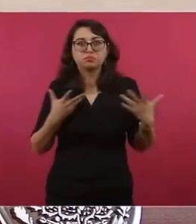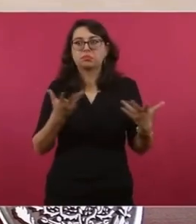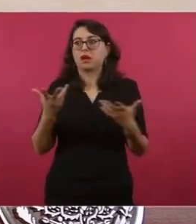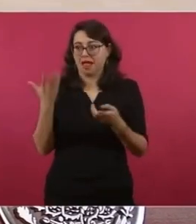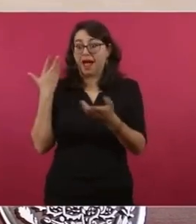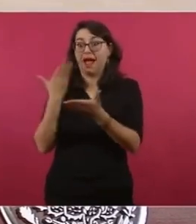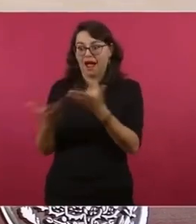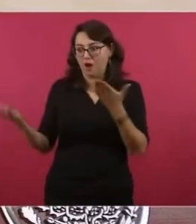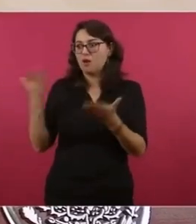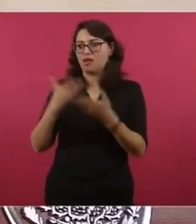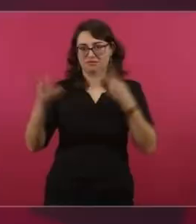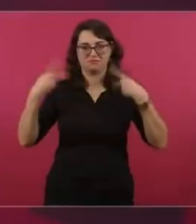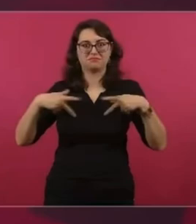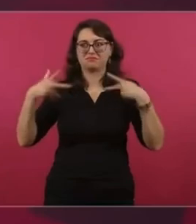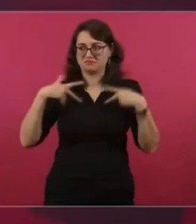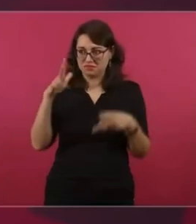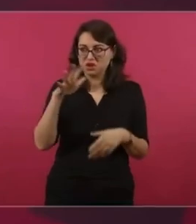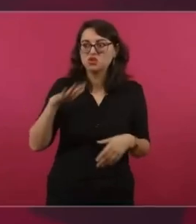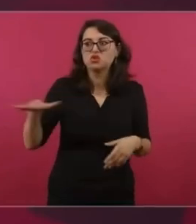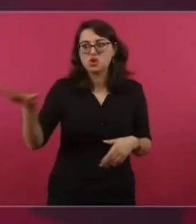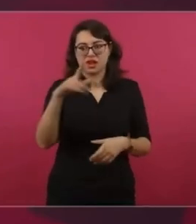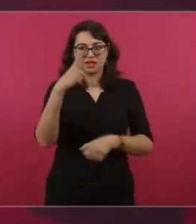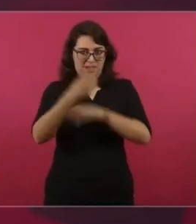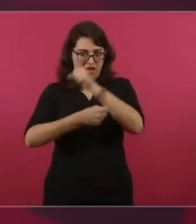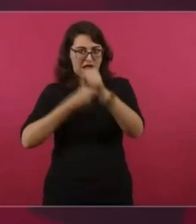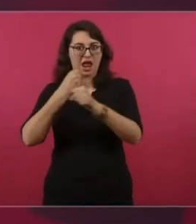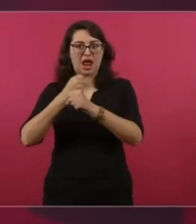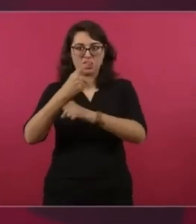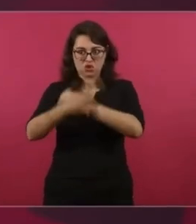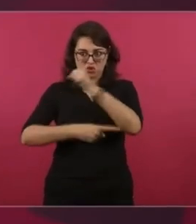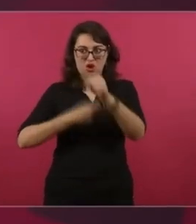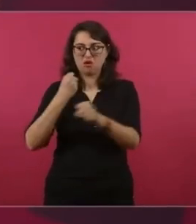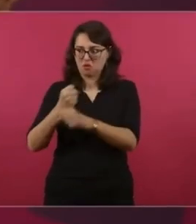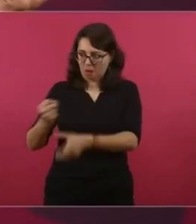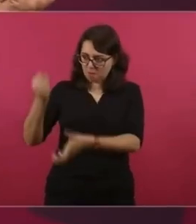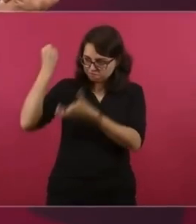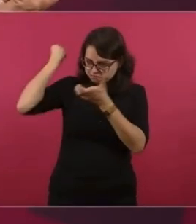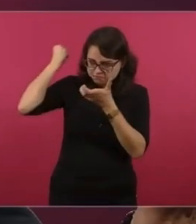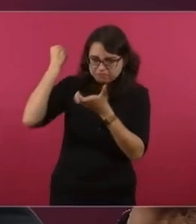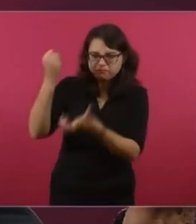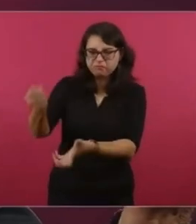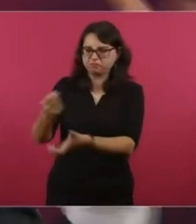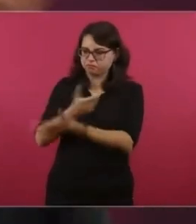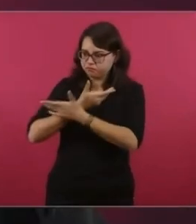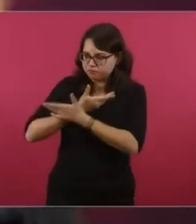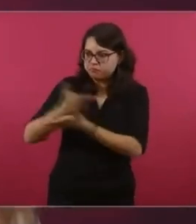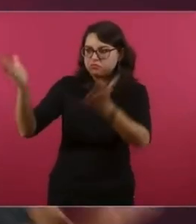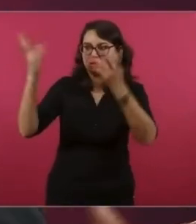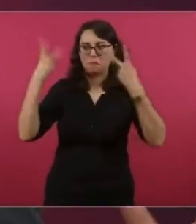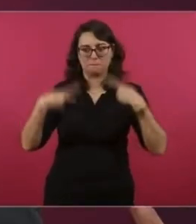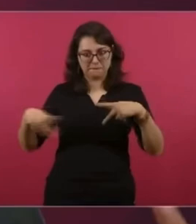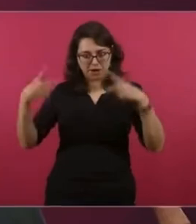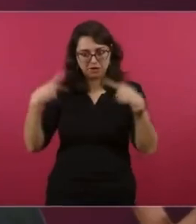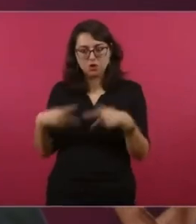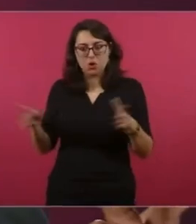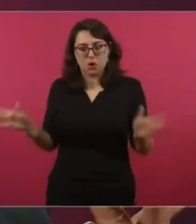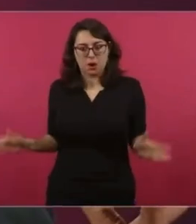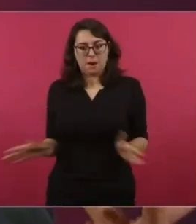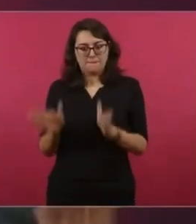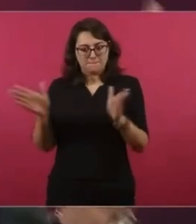tercero, ¿cuándo se habían recibido